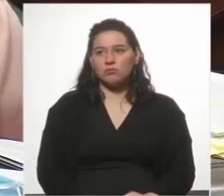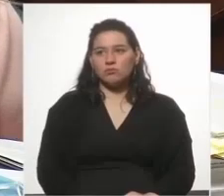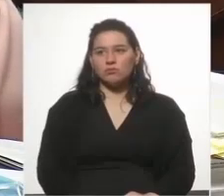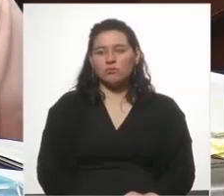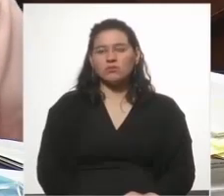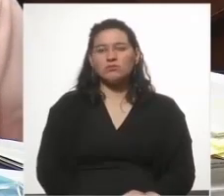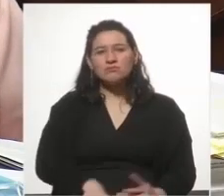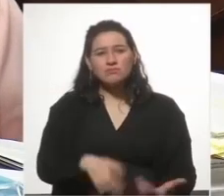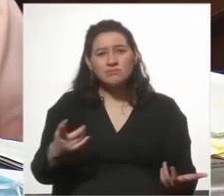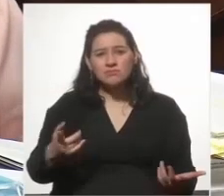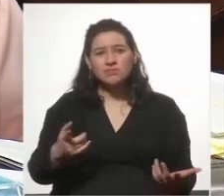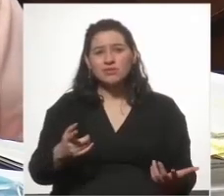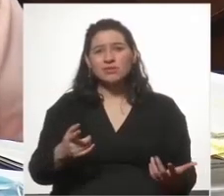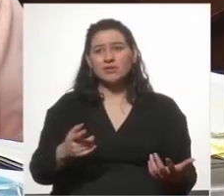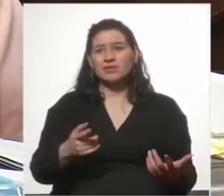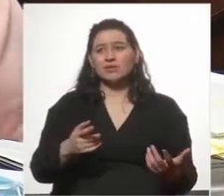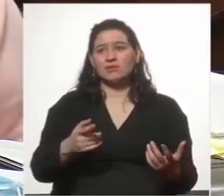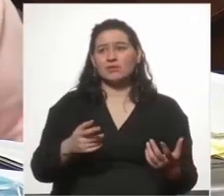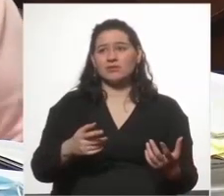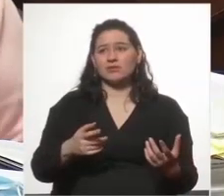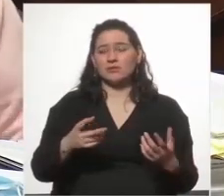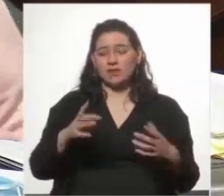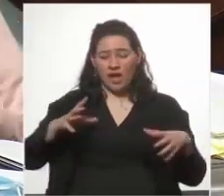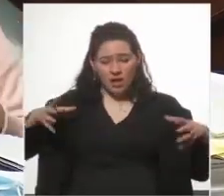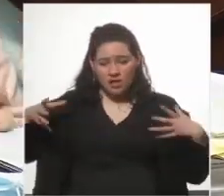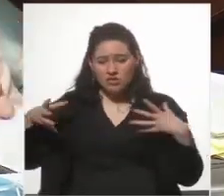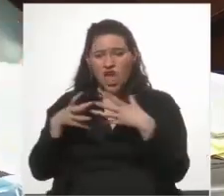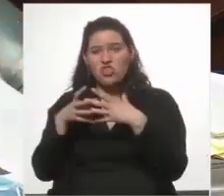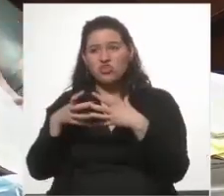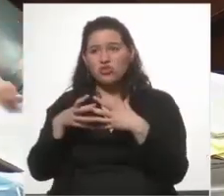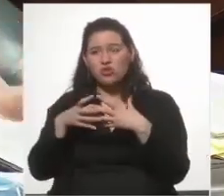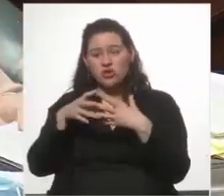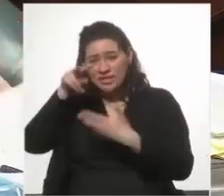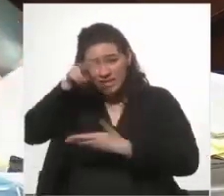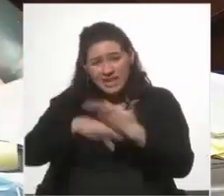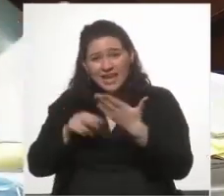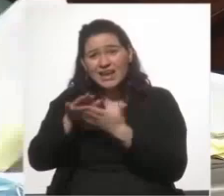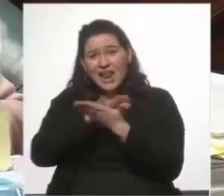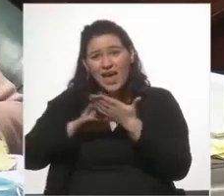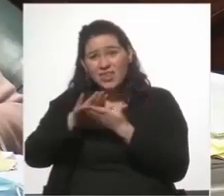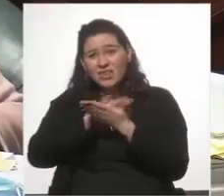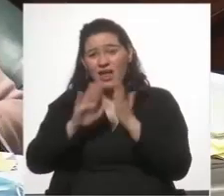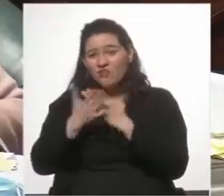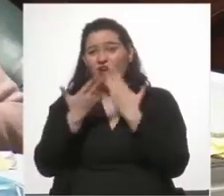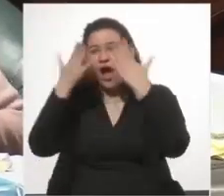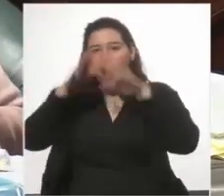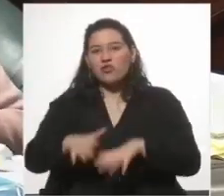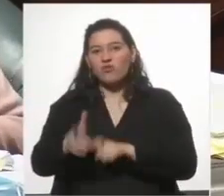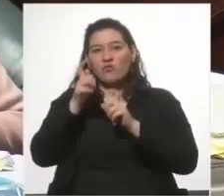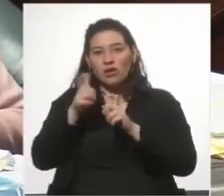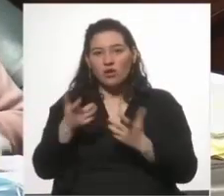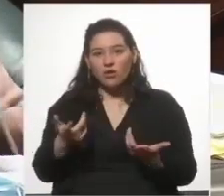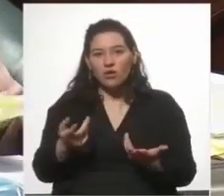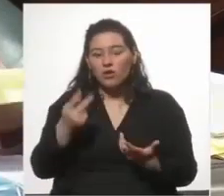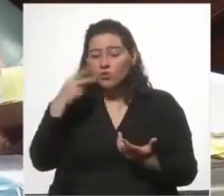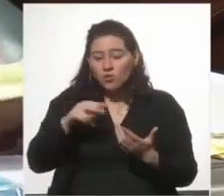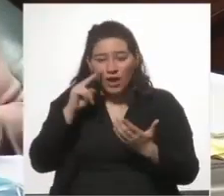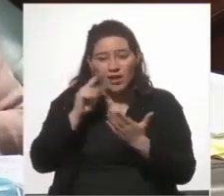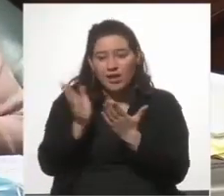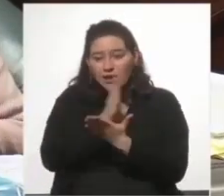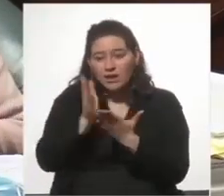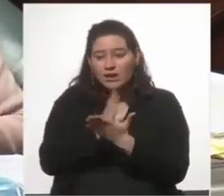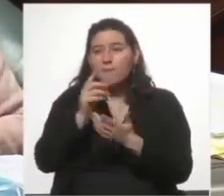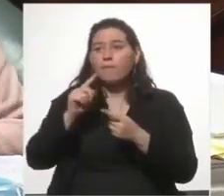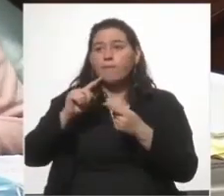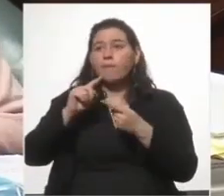O sea, desde la izquierda, izquierda, desde el riñón, ¿no leyeron Alto el fuego? ¿No leyeron todos los procesos de